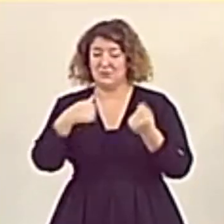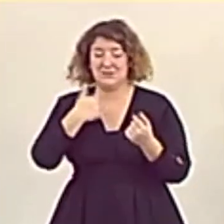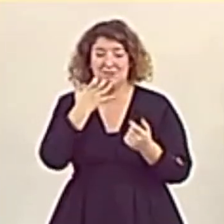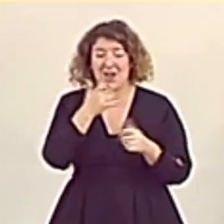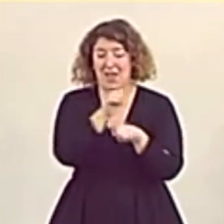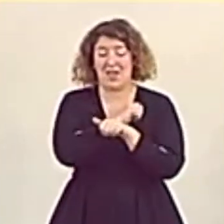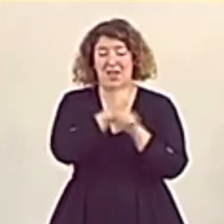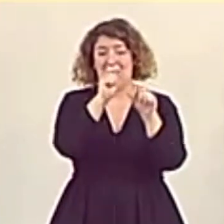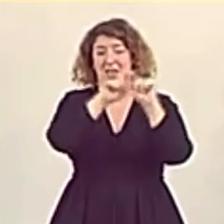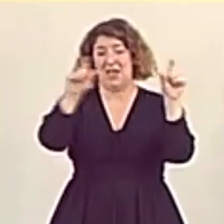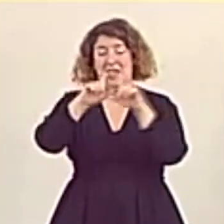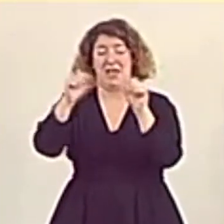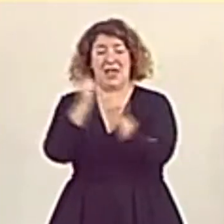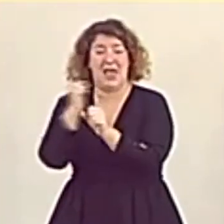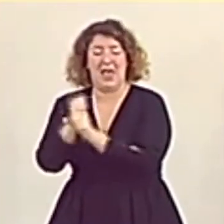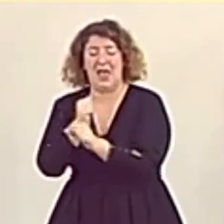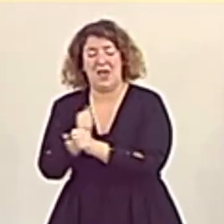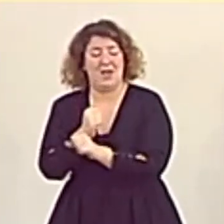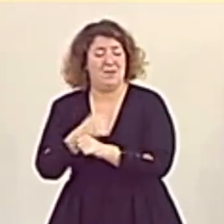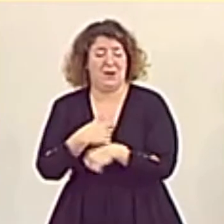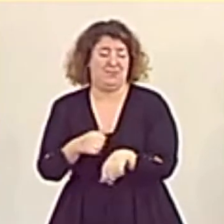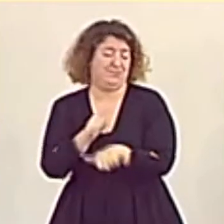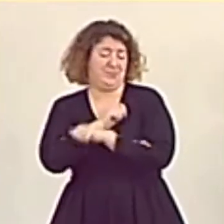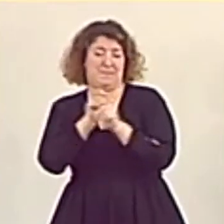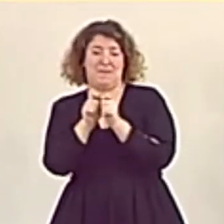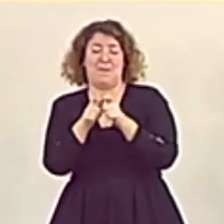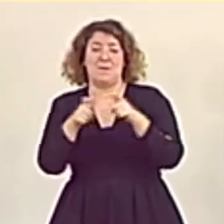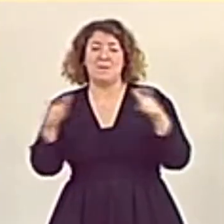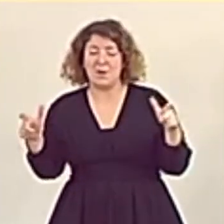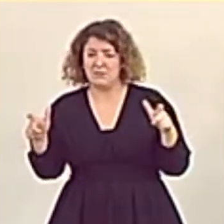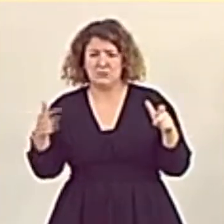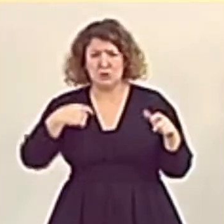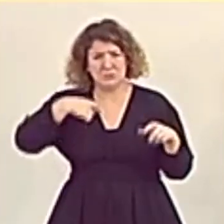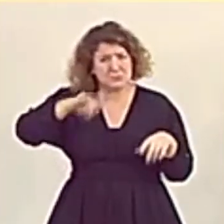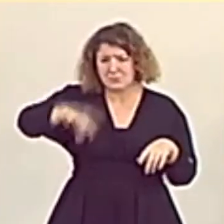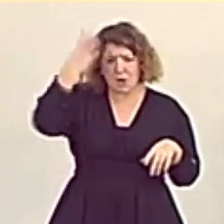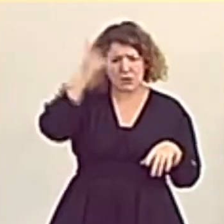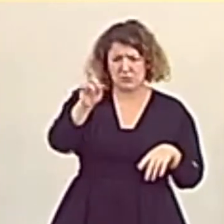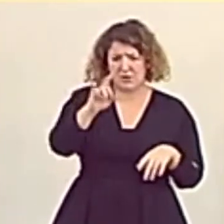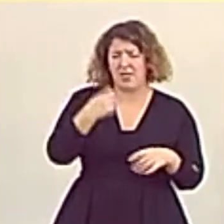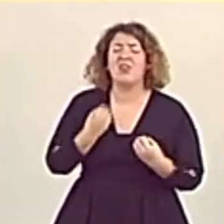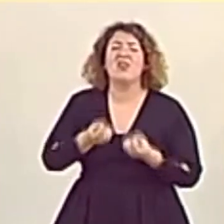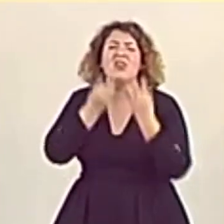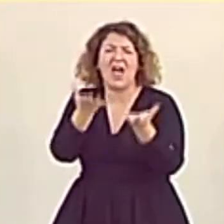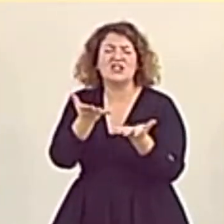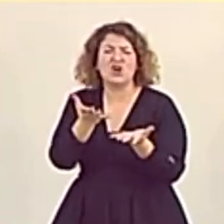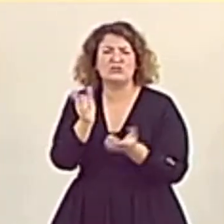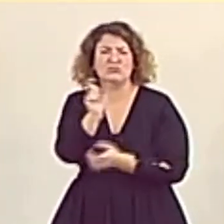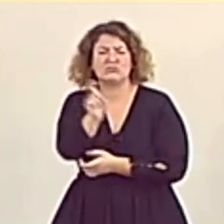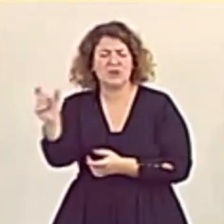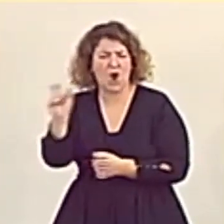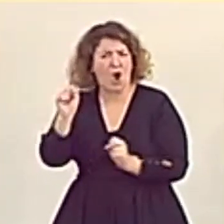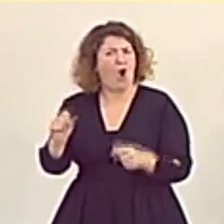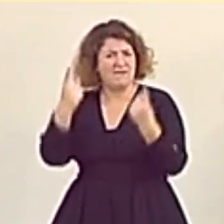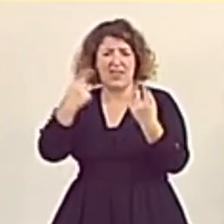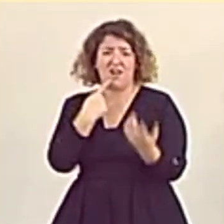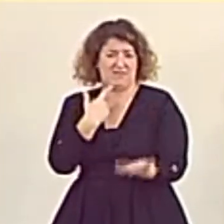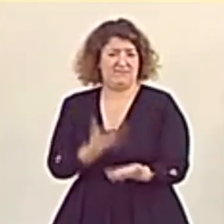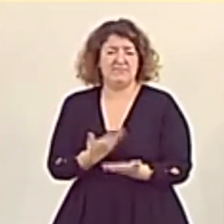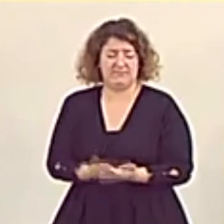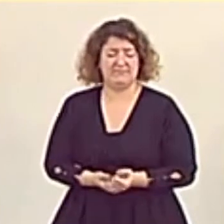destrucción de empleo y tampoco me lo invento yo porque solo hay que acudir a los datos oficiales. La realidad